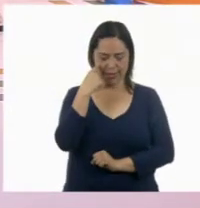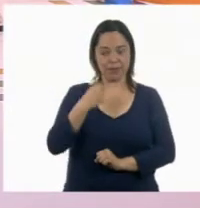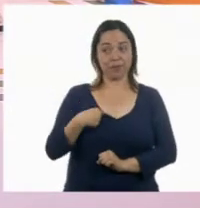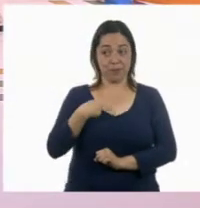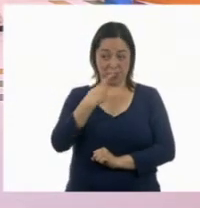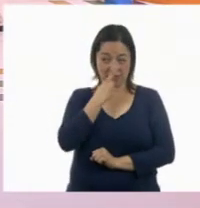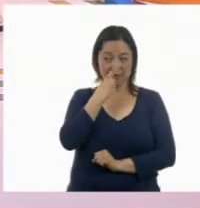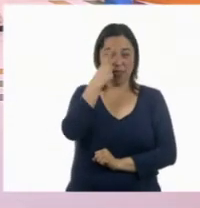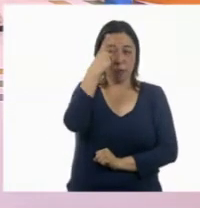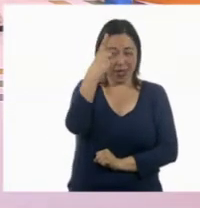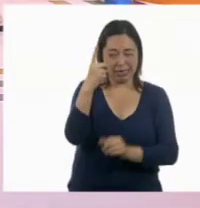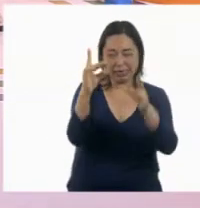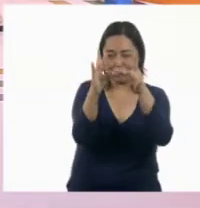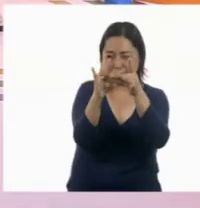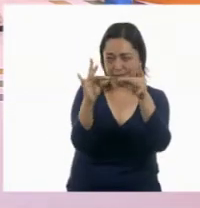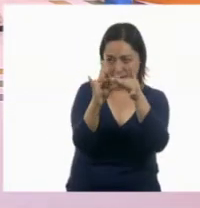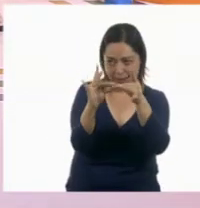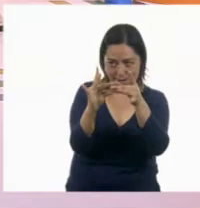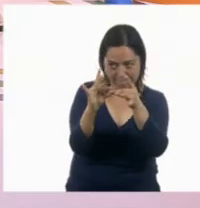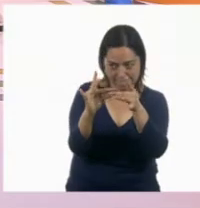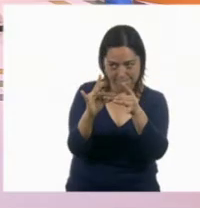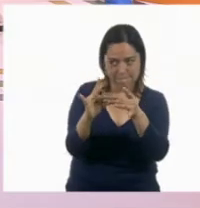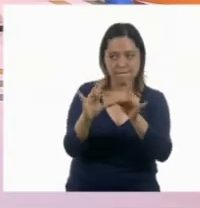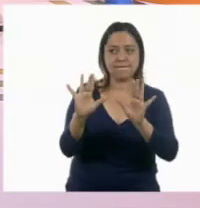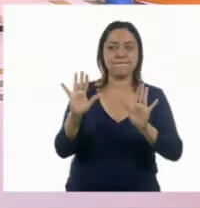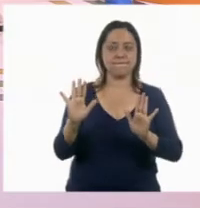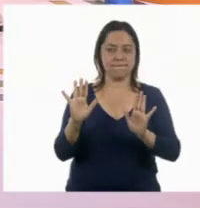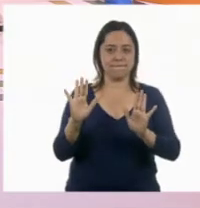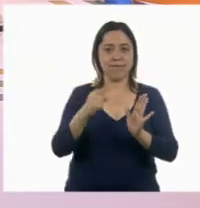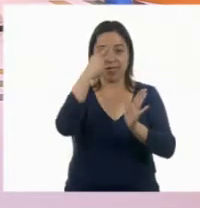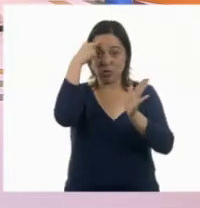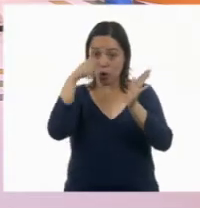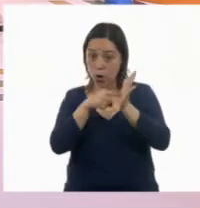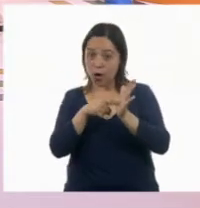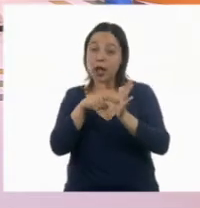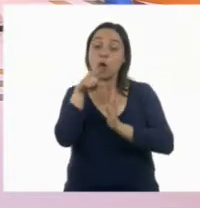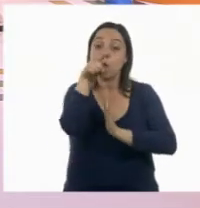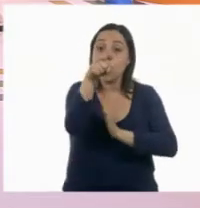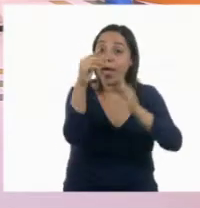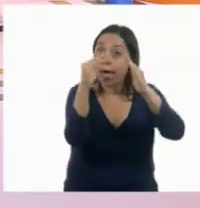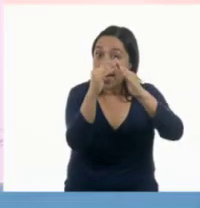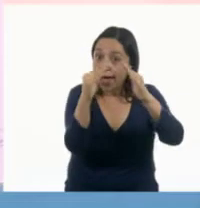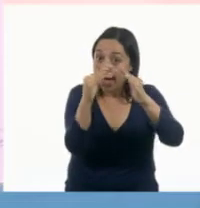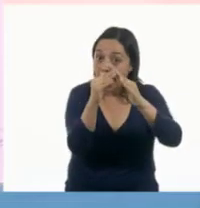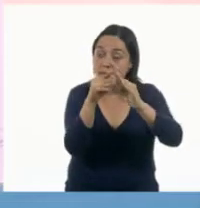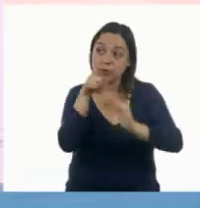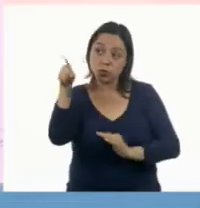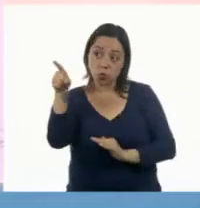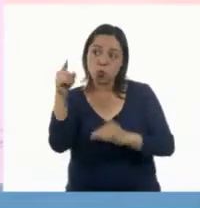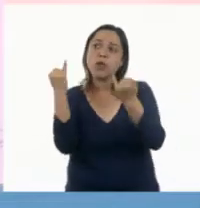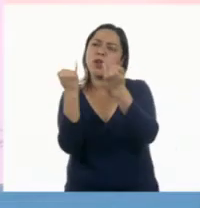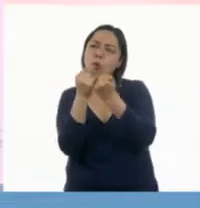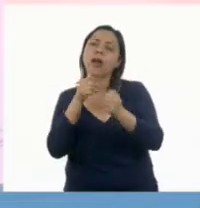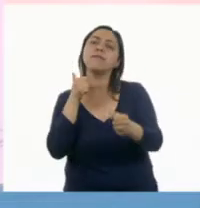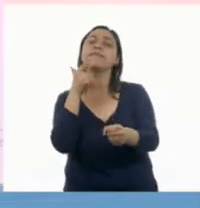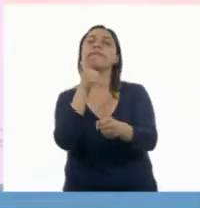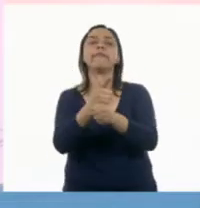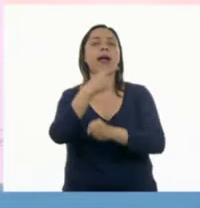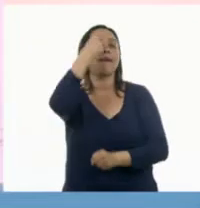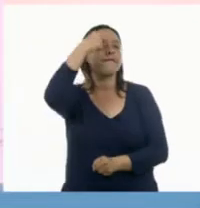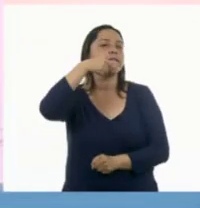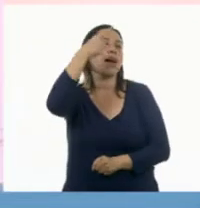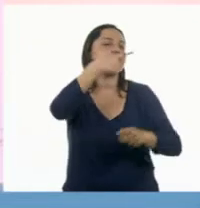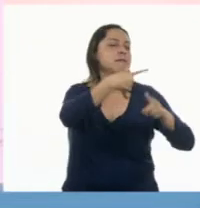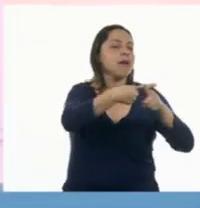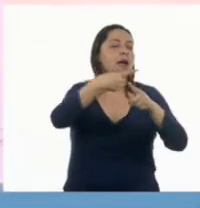pistas. Con lo que yo creo que ustedes en la casa y tú van a poder identificar quién es quién. Entonces,